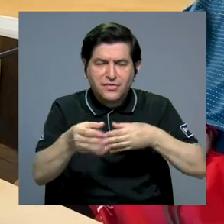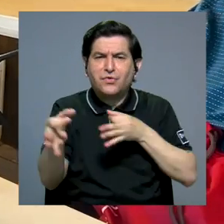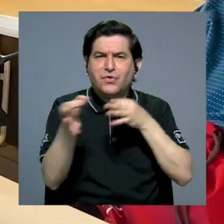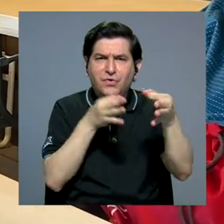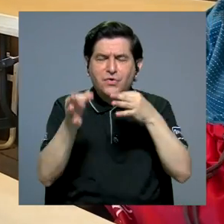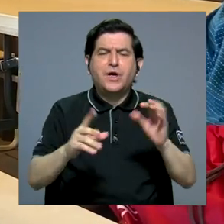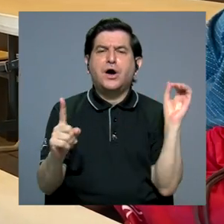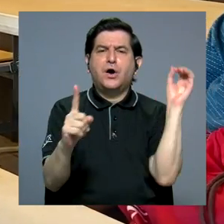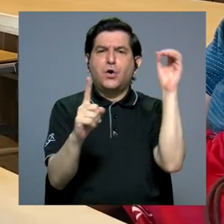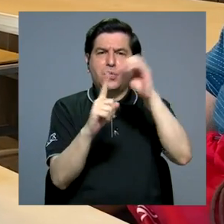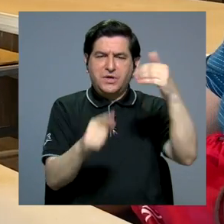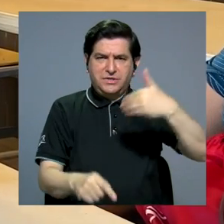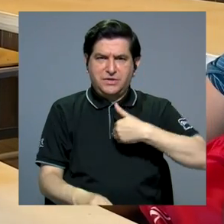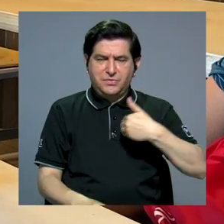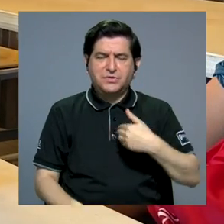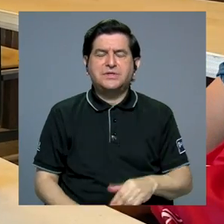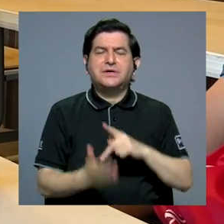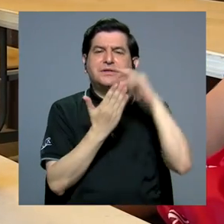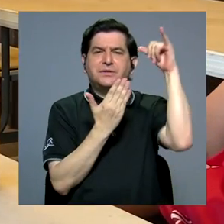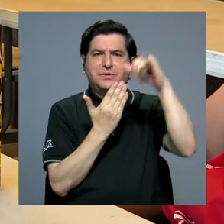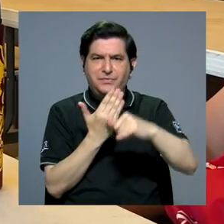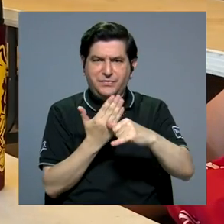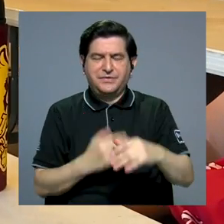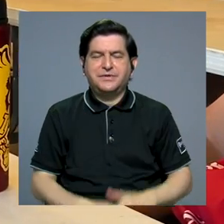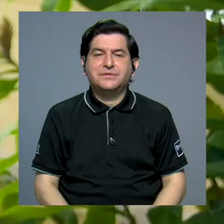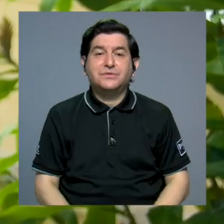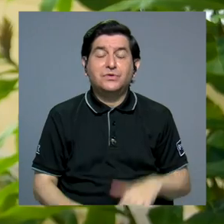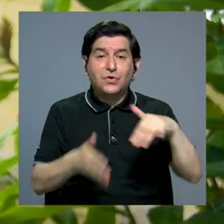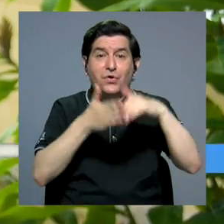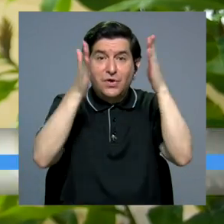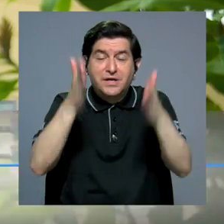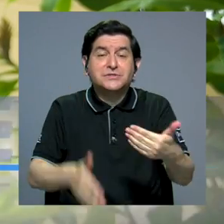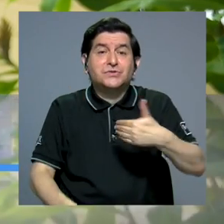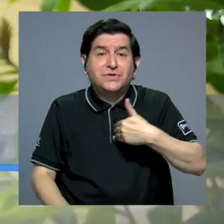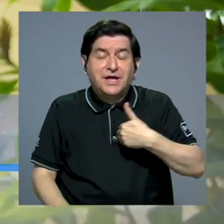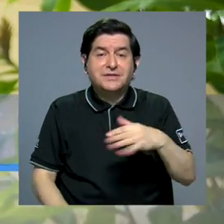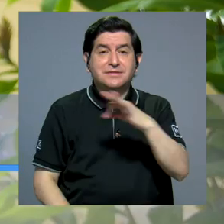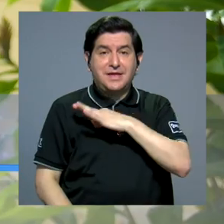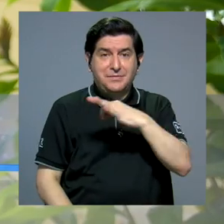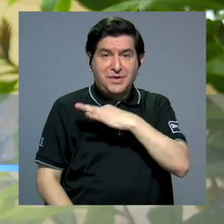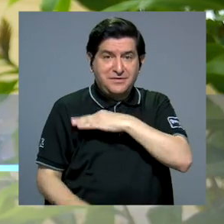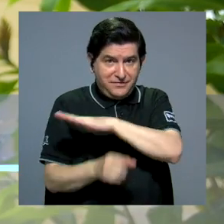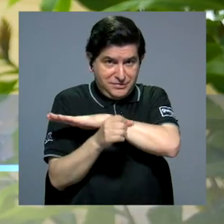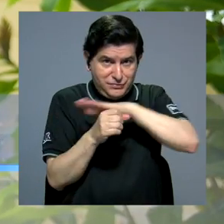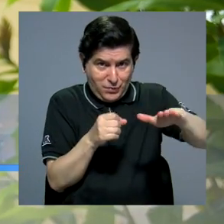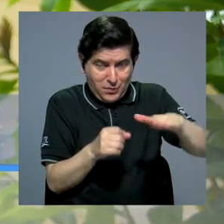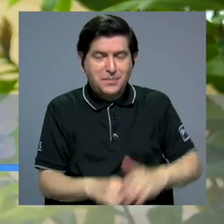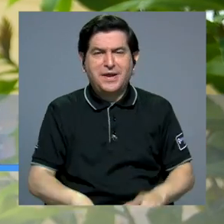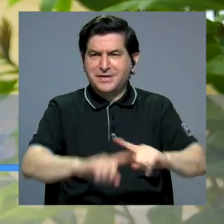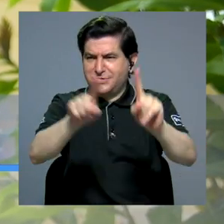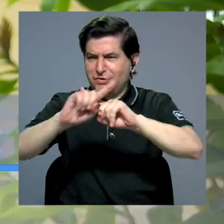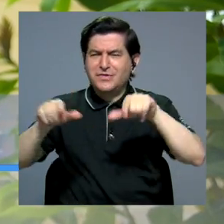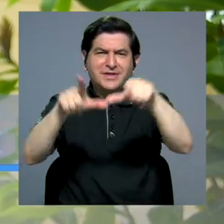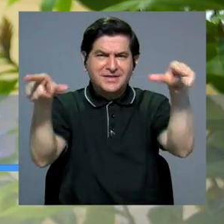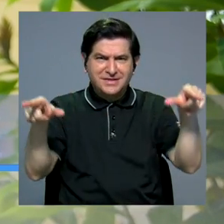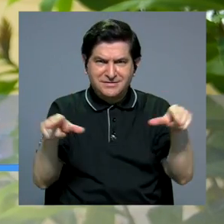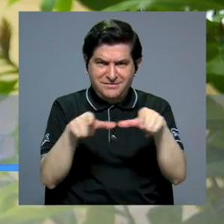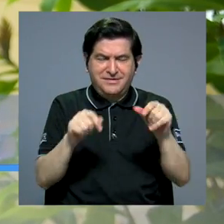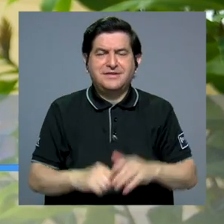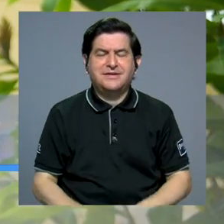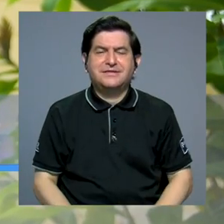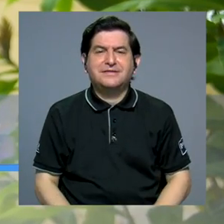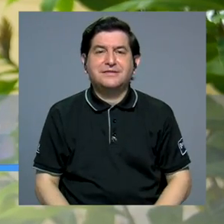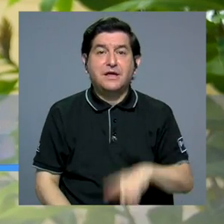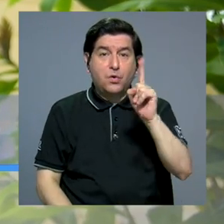intercambio explicó los objetivos que cumple este programa. Realmente los estudiantes lo que reciben es un beneficio integral que cubre diferentes